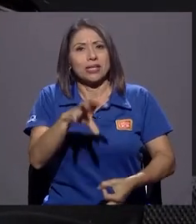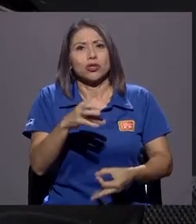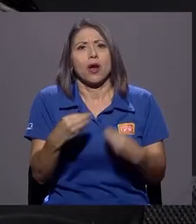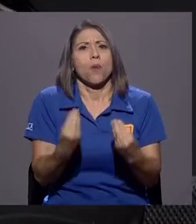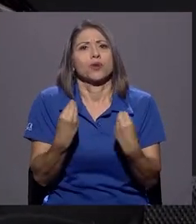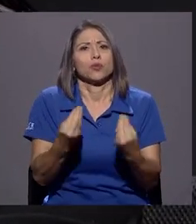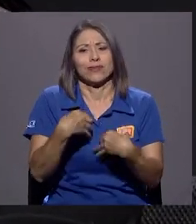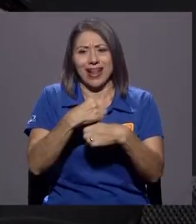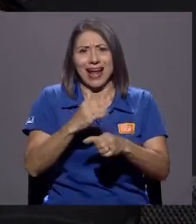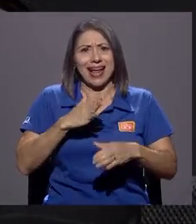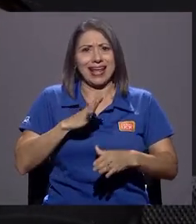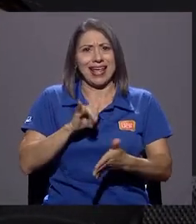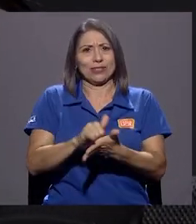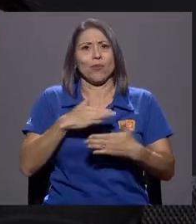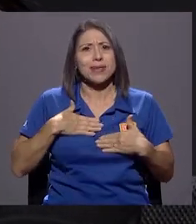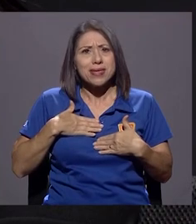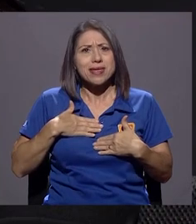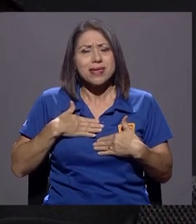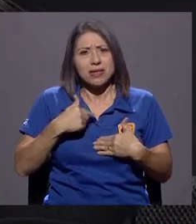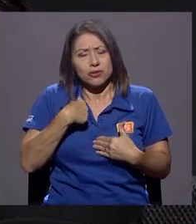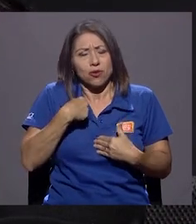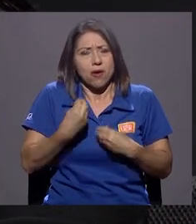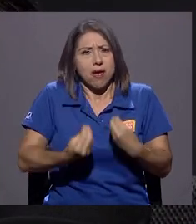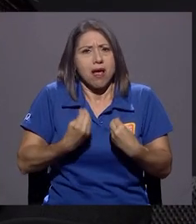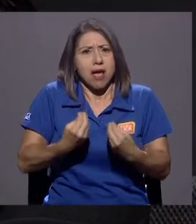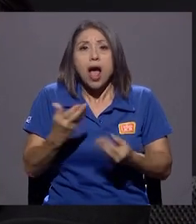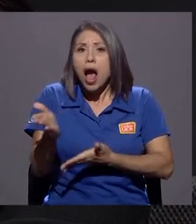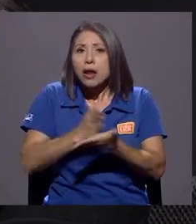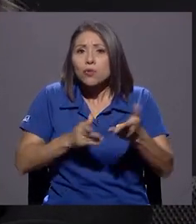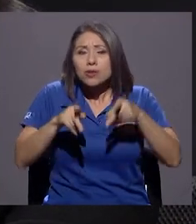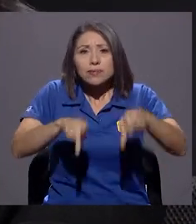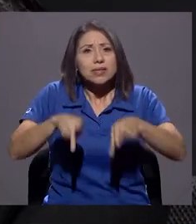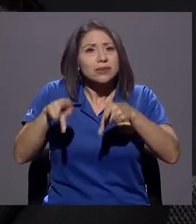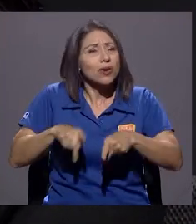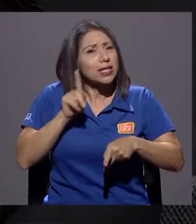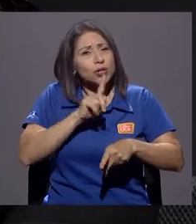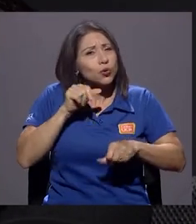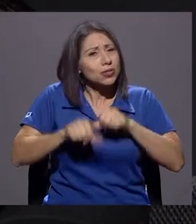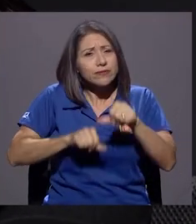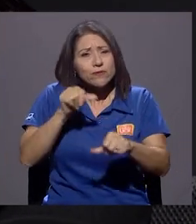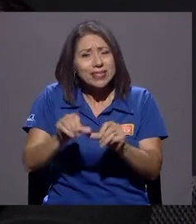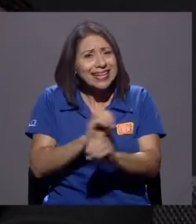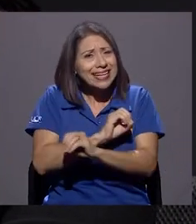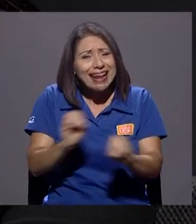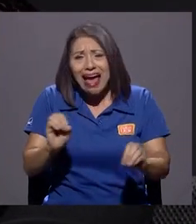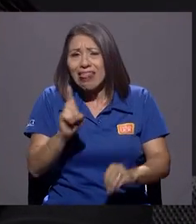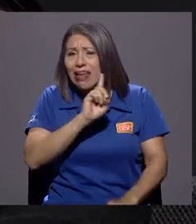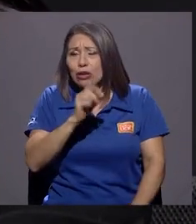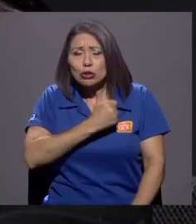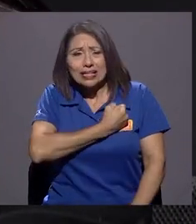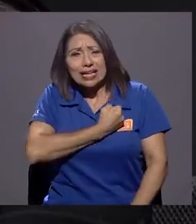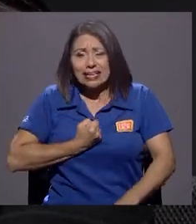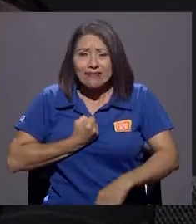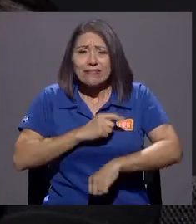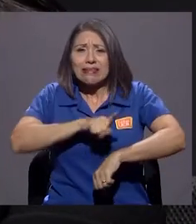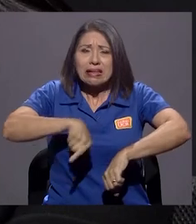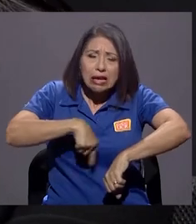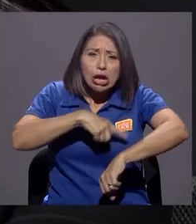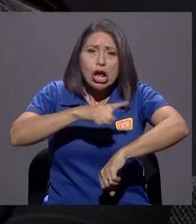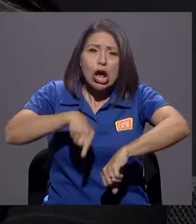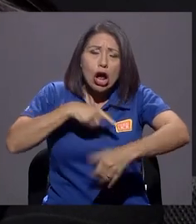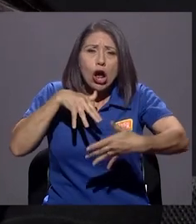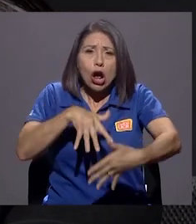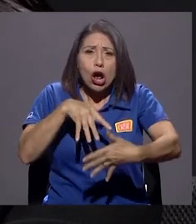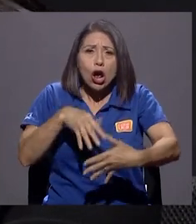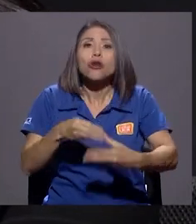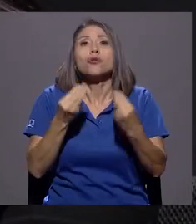esto. Yo me lo cuestioné, yo decía, hay personas que simplemente no se esfuerzan, que no sacrifican horas de estudio. Yo muchas noches